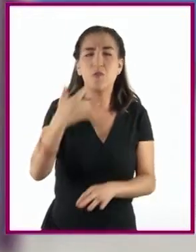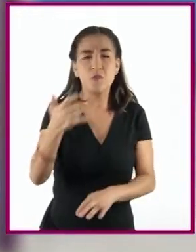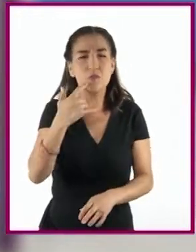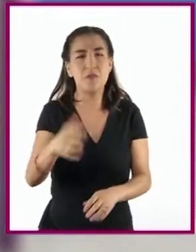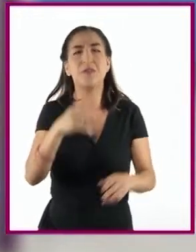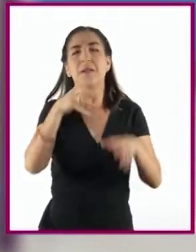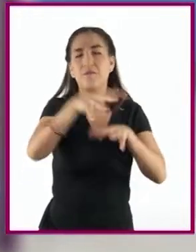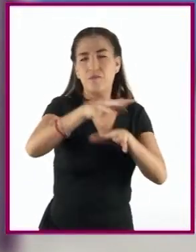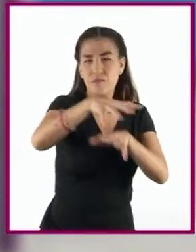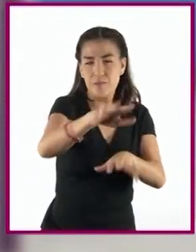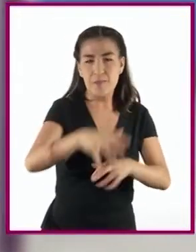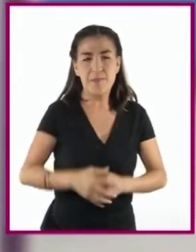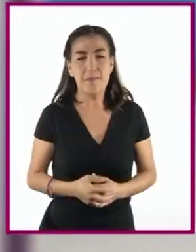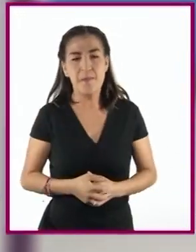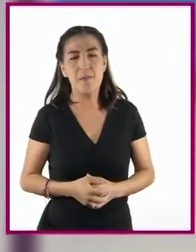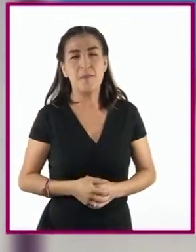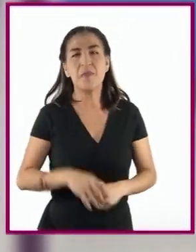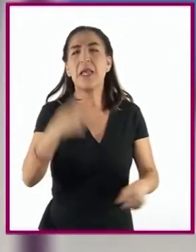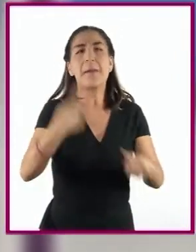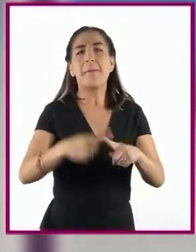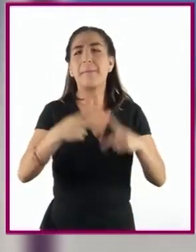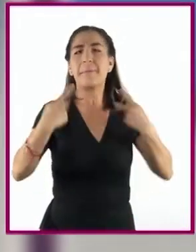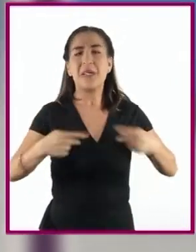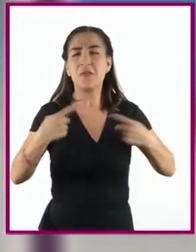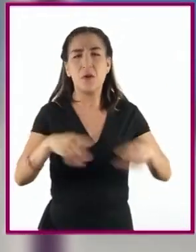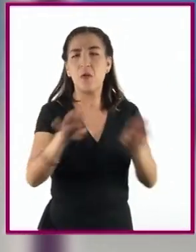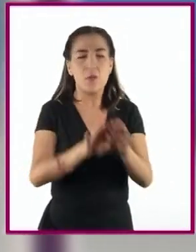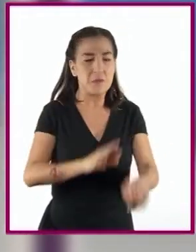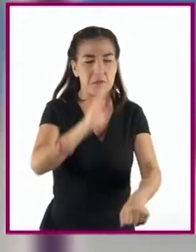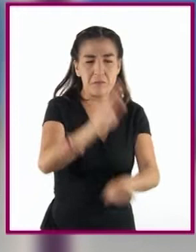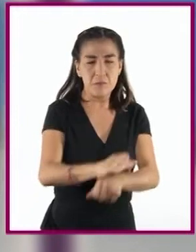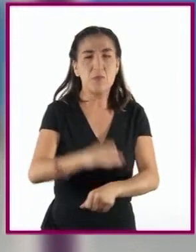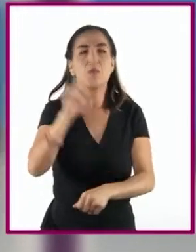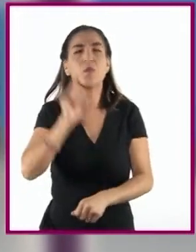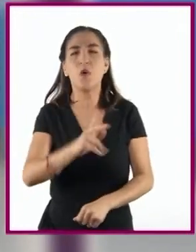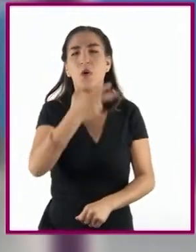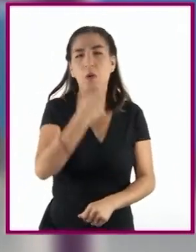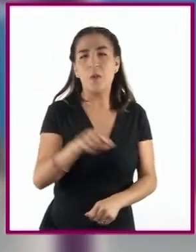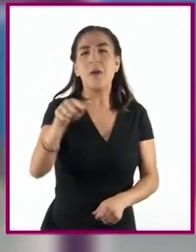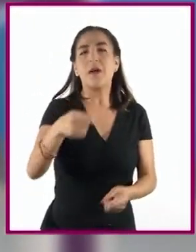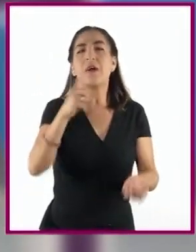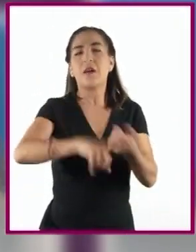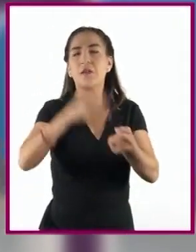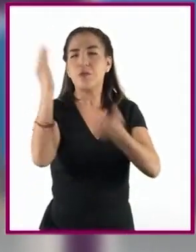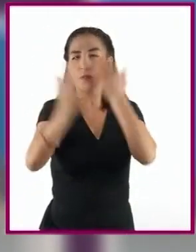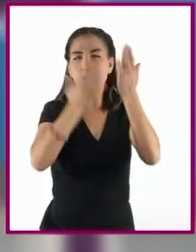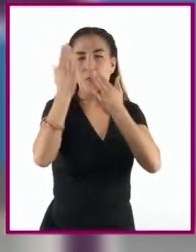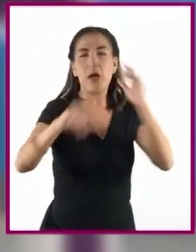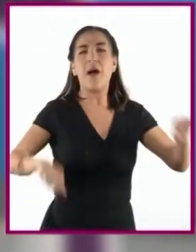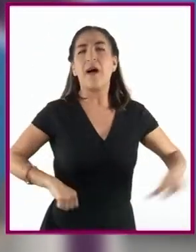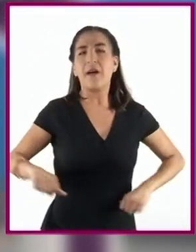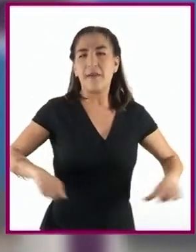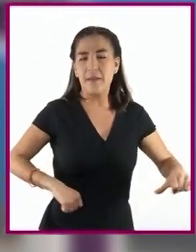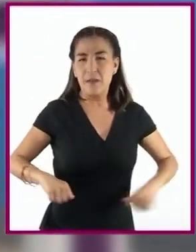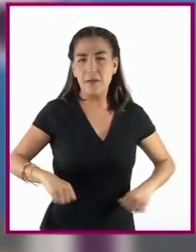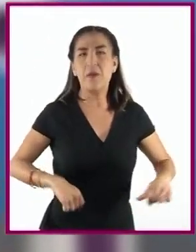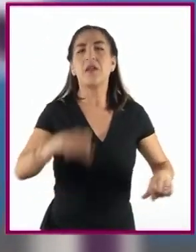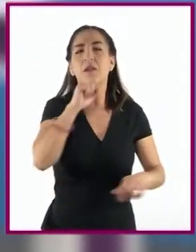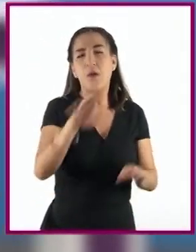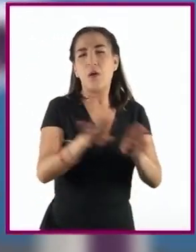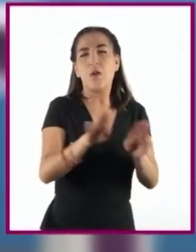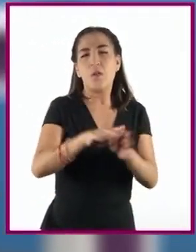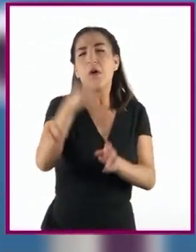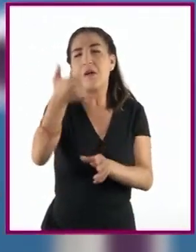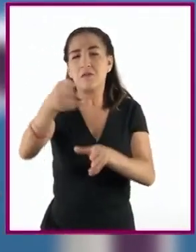brigadistas eran muchachos y muchachas de la base estudiantil que realizaban todo tipo de actividades, desde recolectar